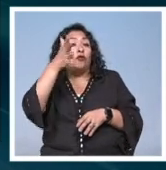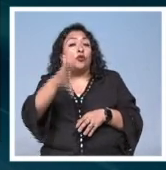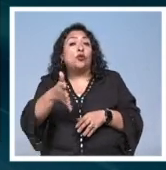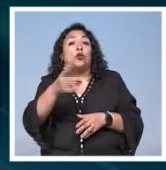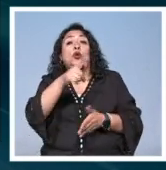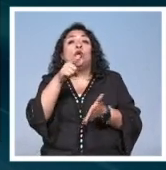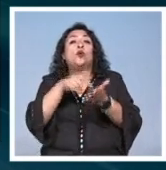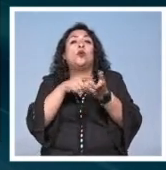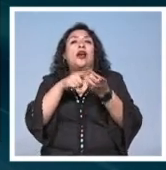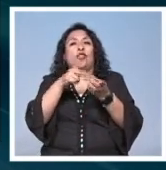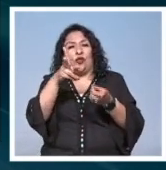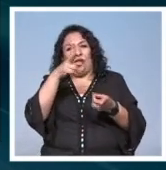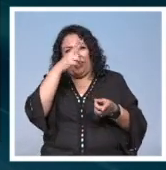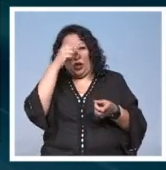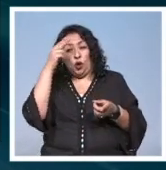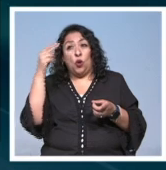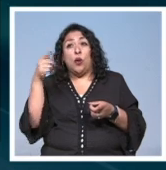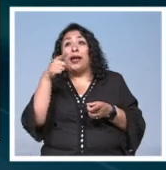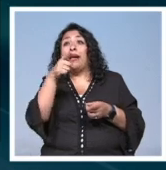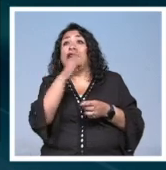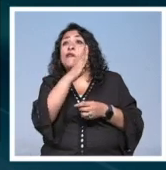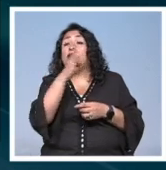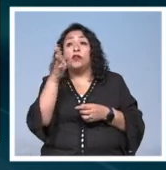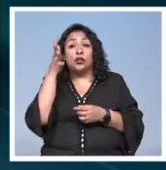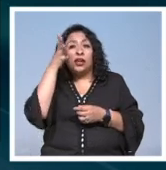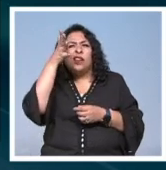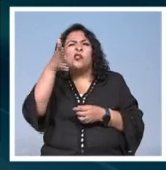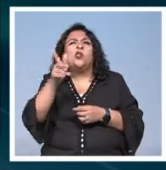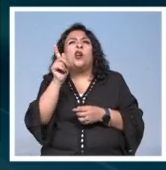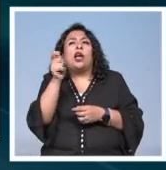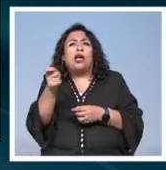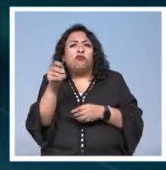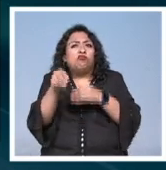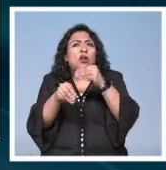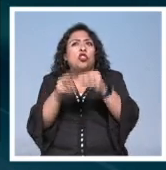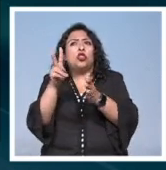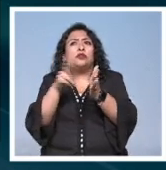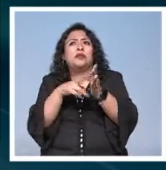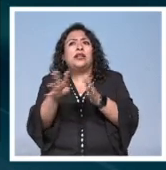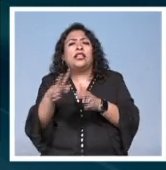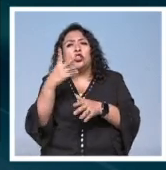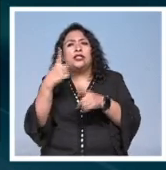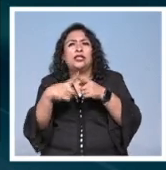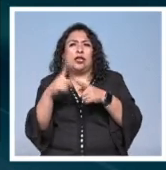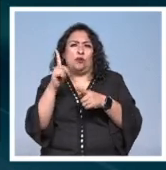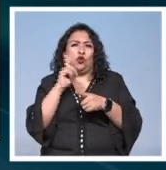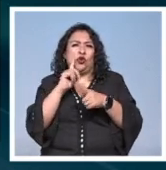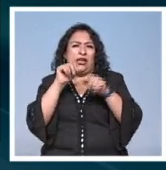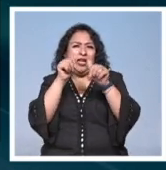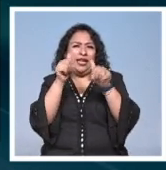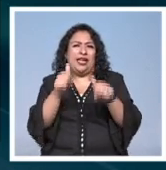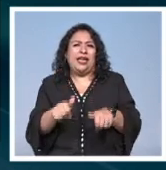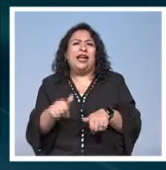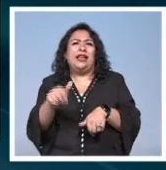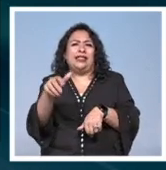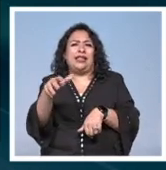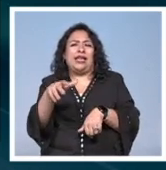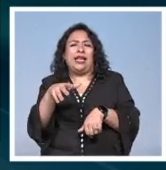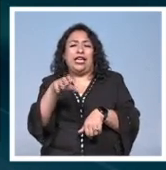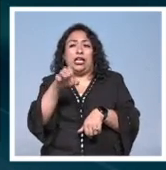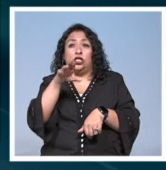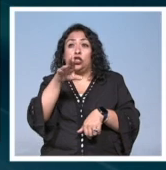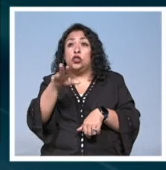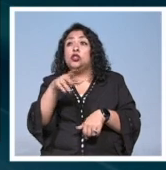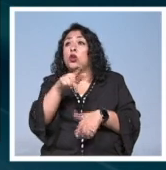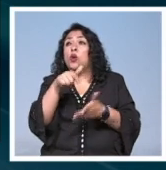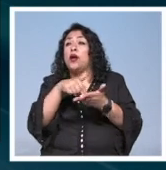sede en Noruega. La Biblioteca del Futuro es una obra creada en 2014 por la artista escocesa Carrie Patterson y se ubica